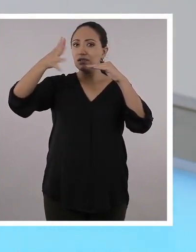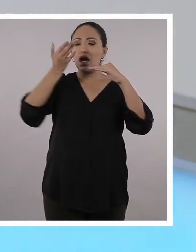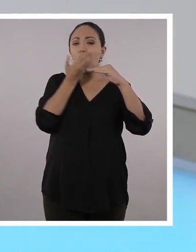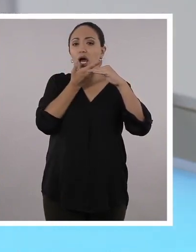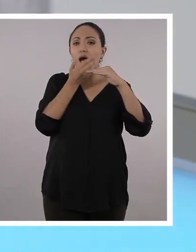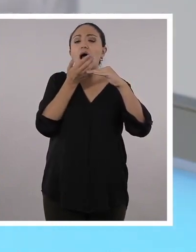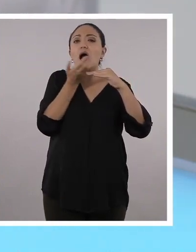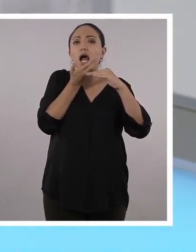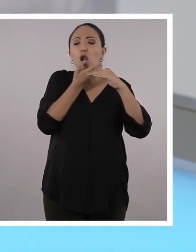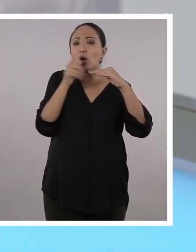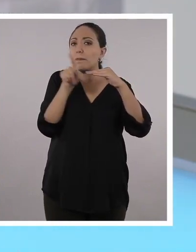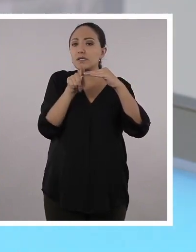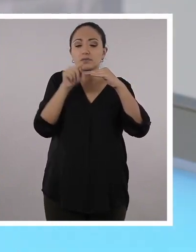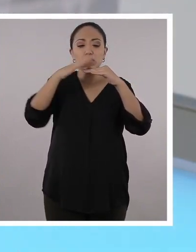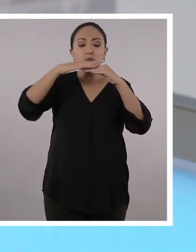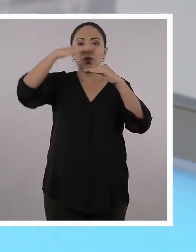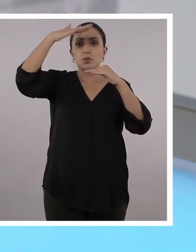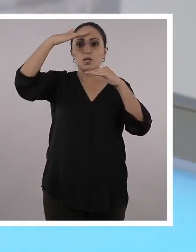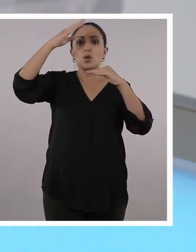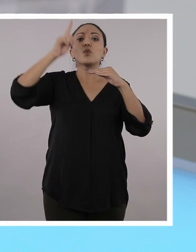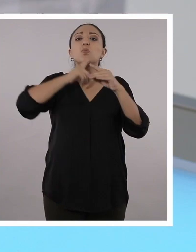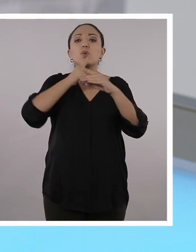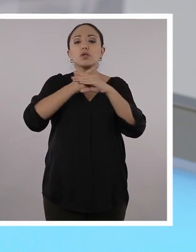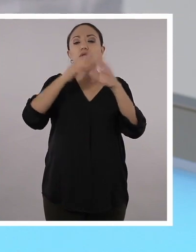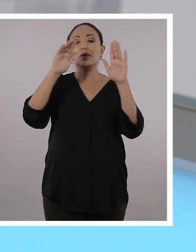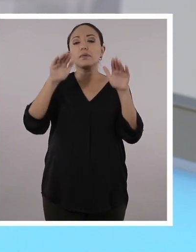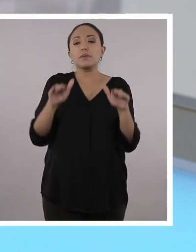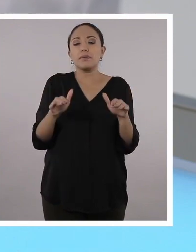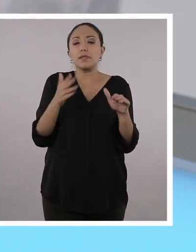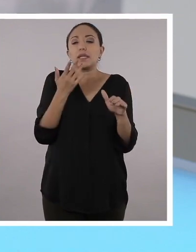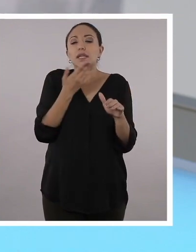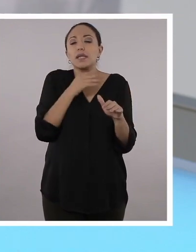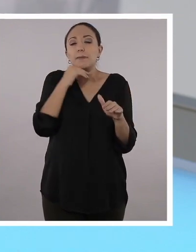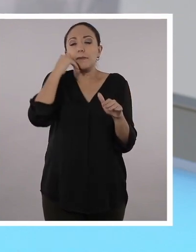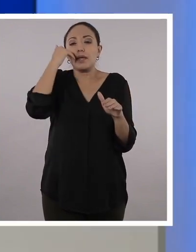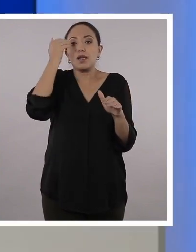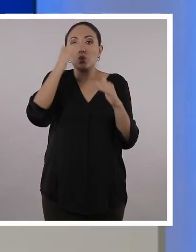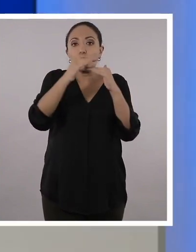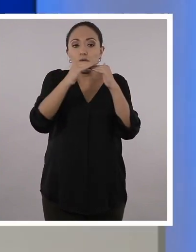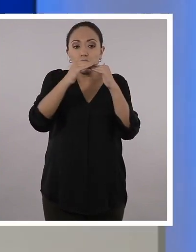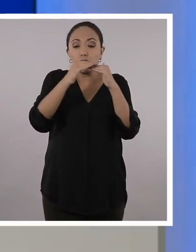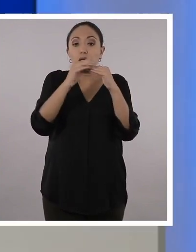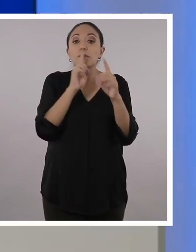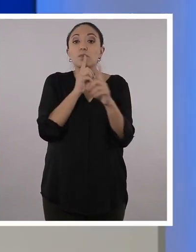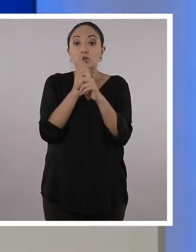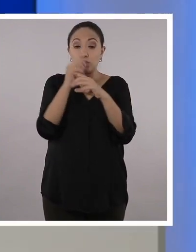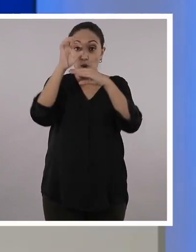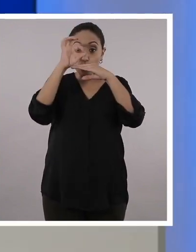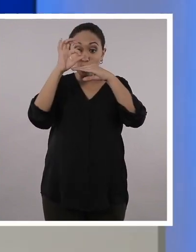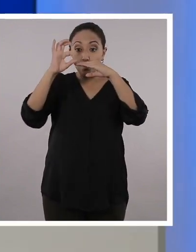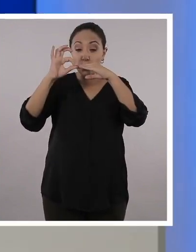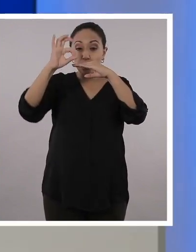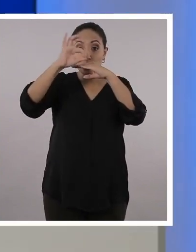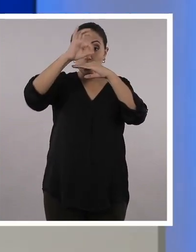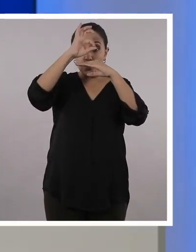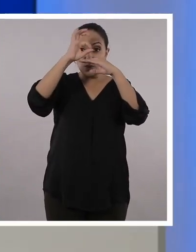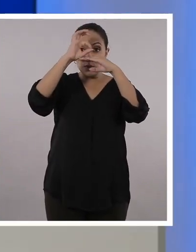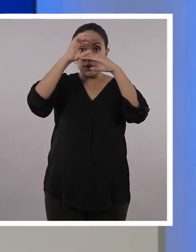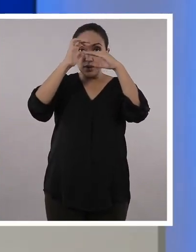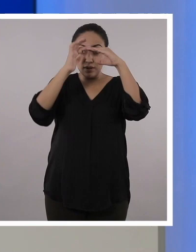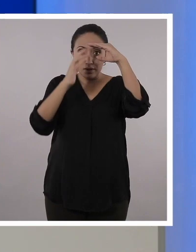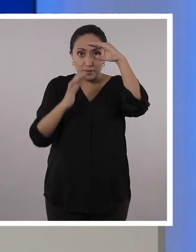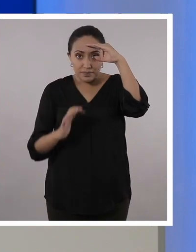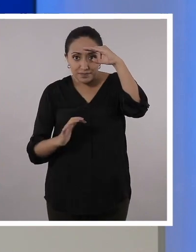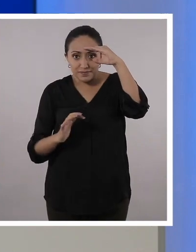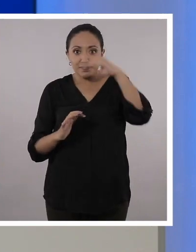superior ya no existe la misma cantidad de calor. Por lo tanto, va a disminuir la temperatura. Y es momento de que las burbujas de